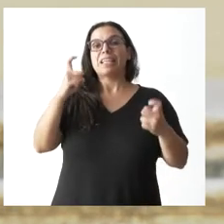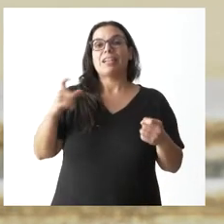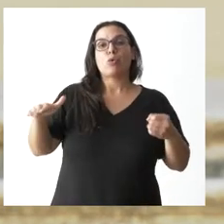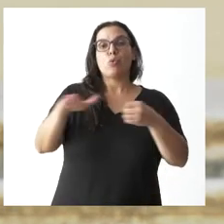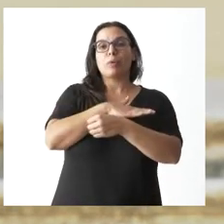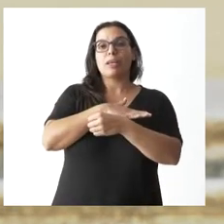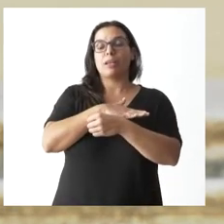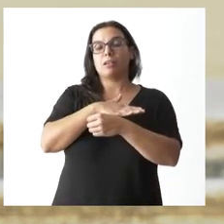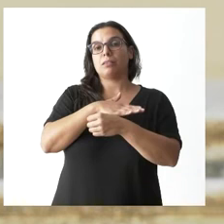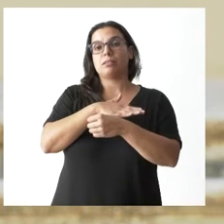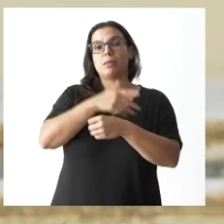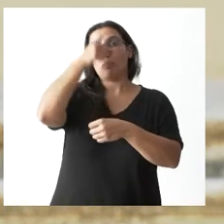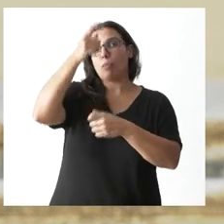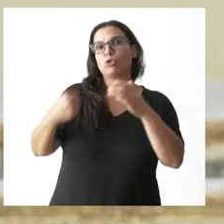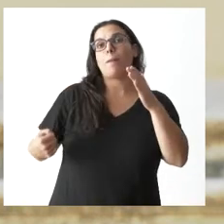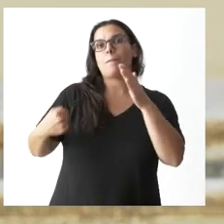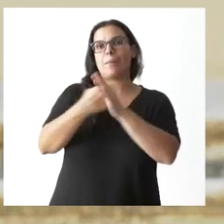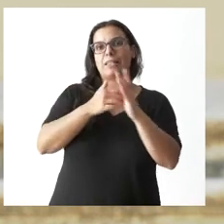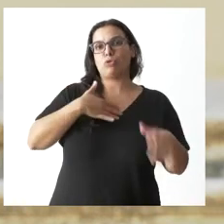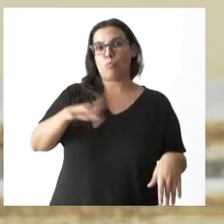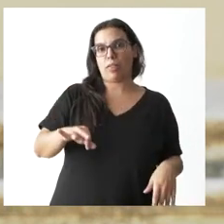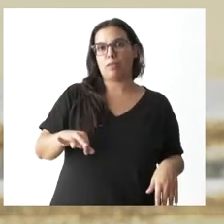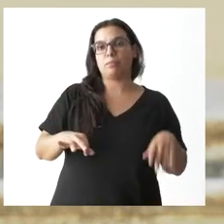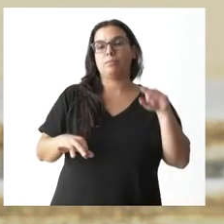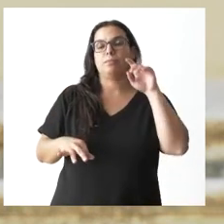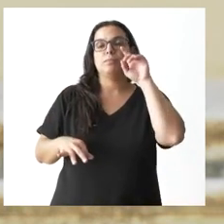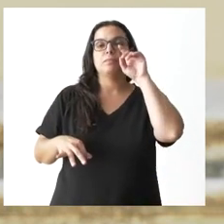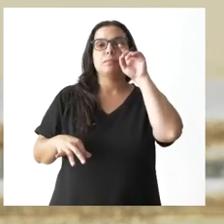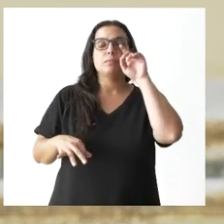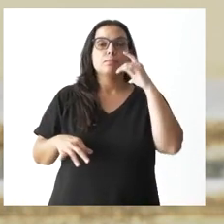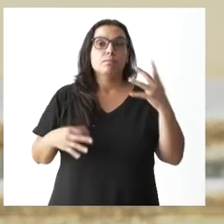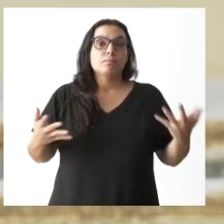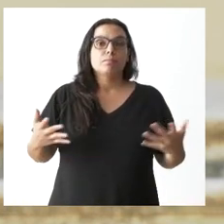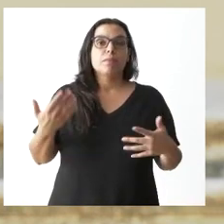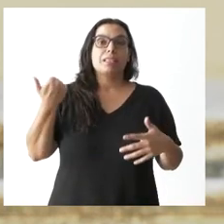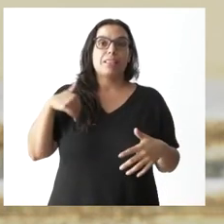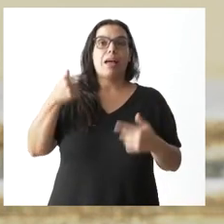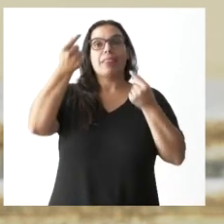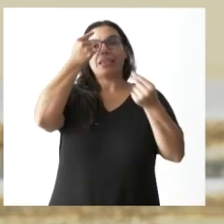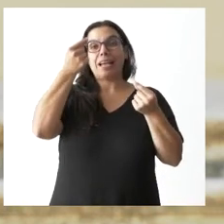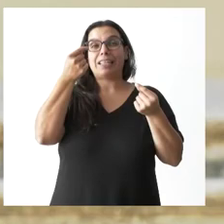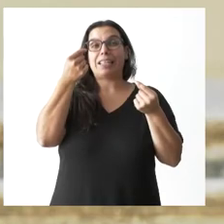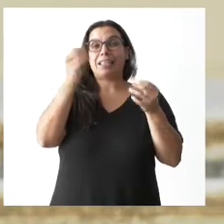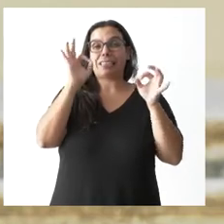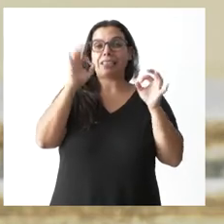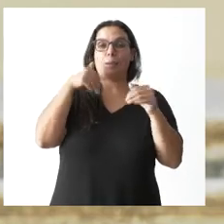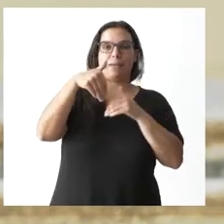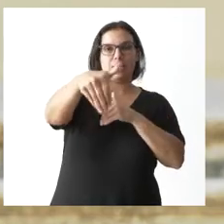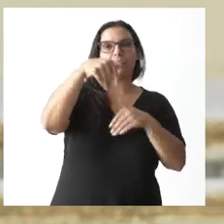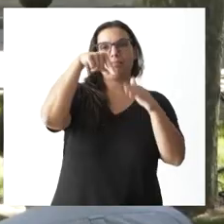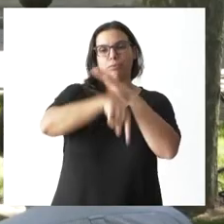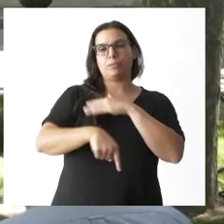posible de municipios de ámbito rural y ya con más detalle concretaremos más adelante